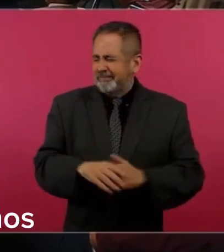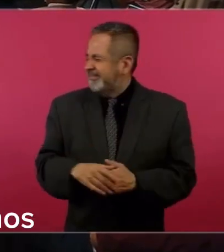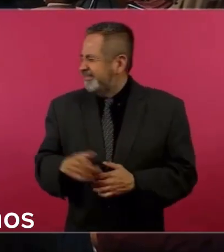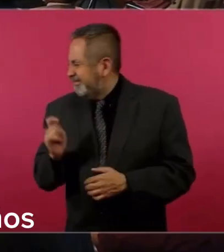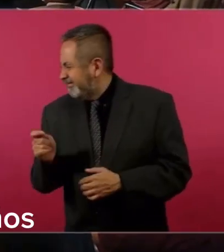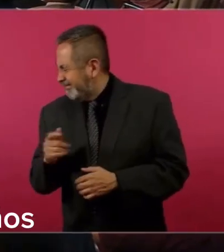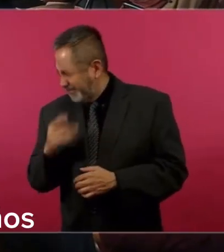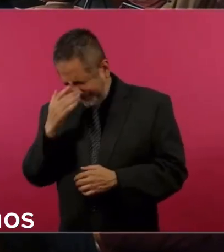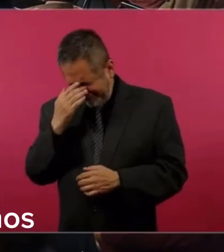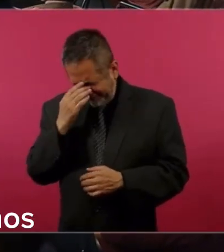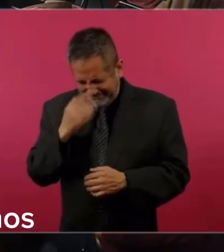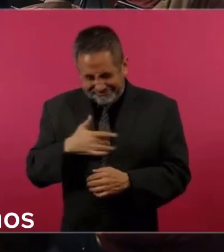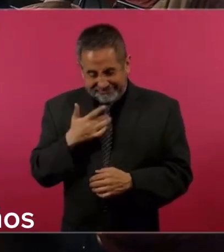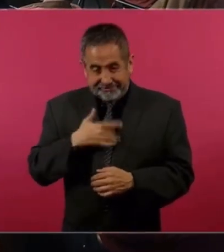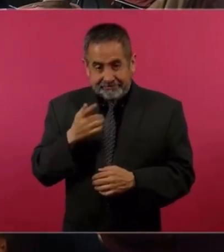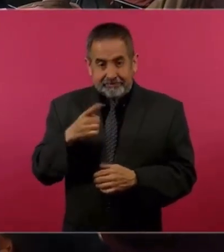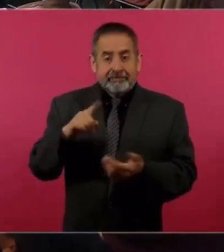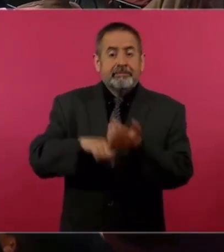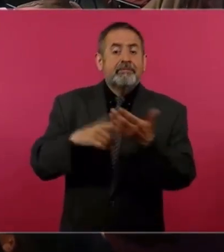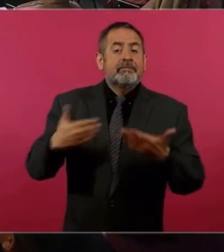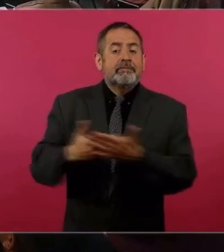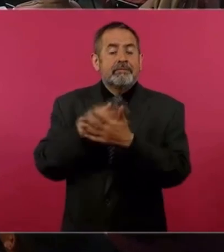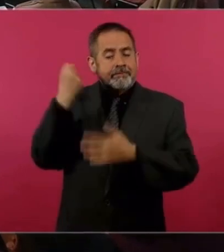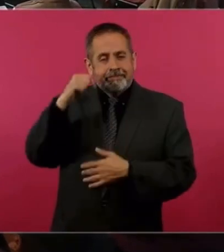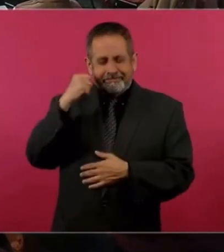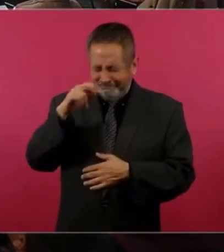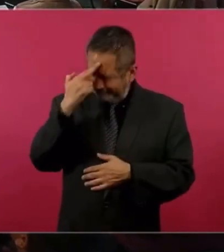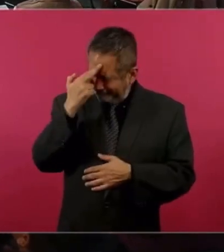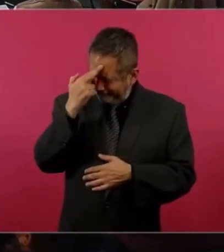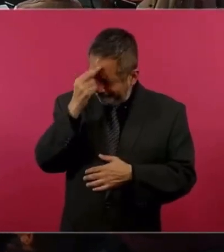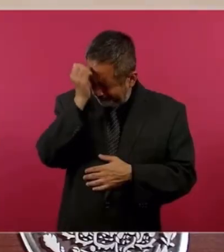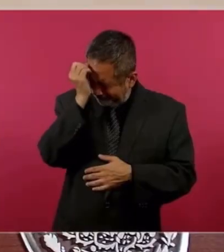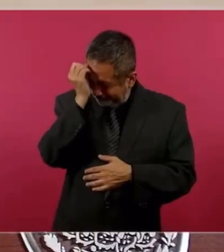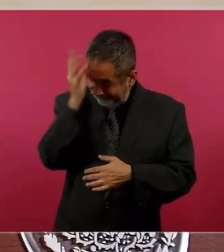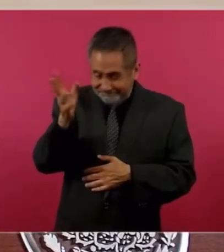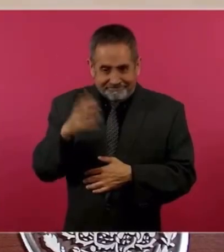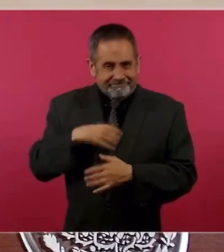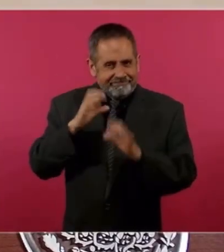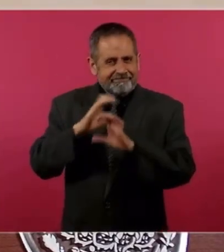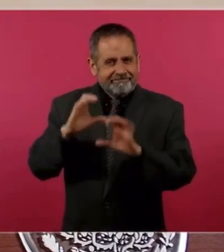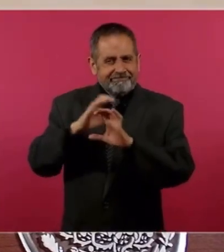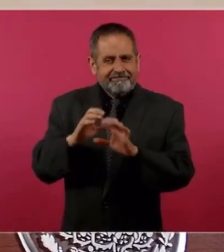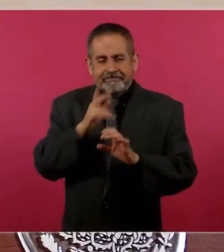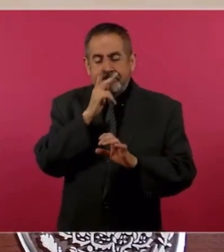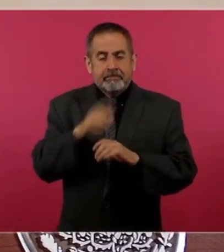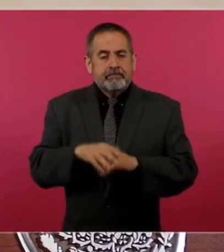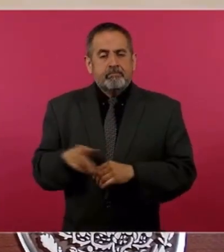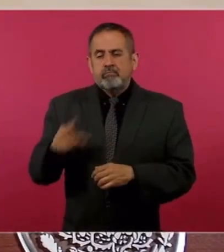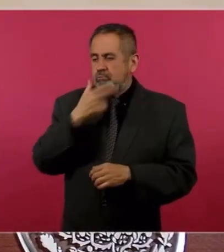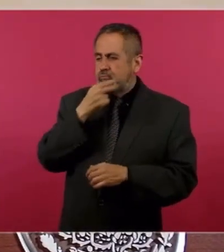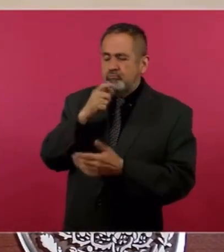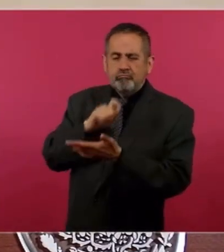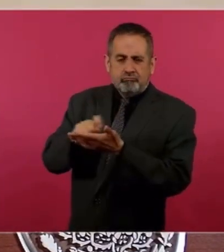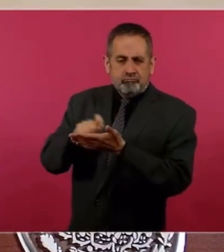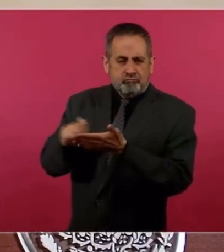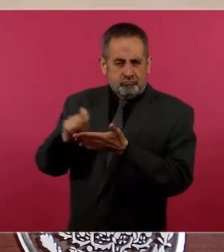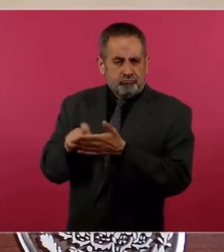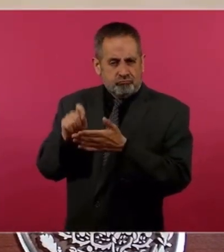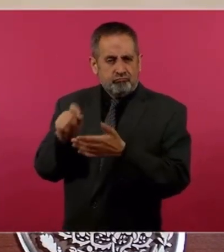a ver, a ver, nos van a ayudar los tabasqueños porque a mí ya es un compositor tabasqueño,